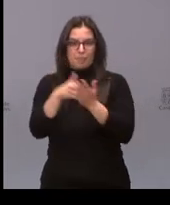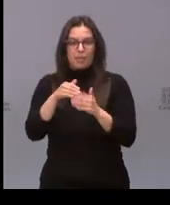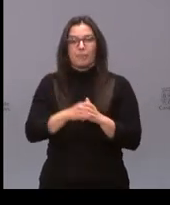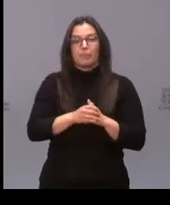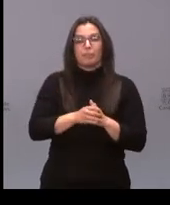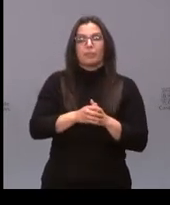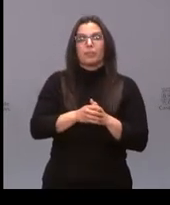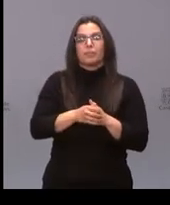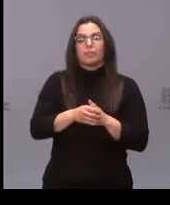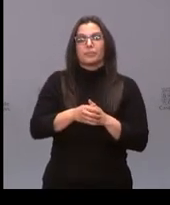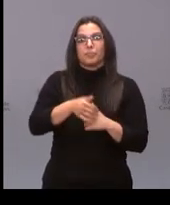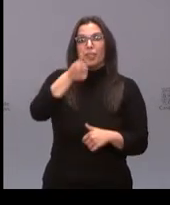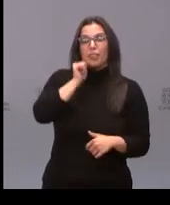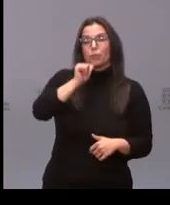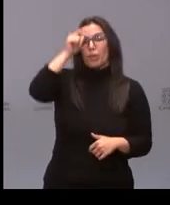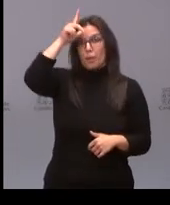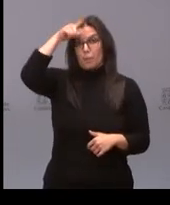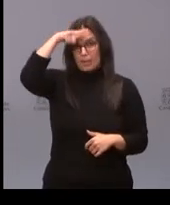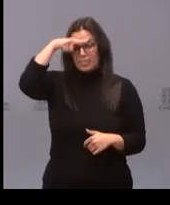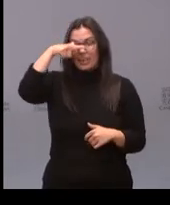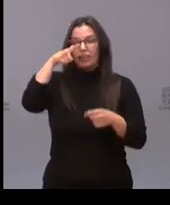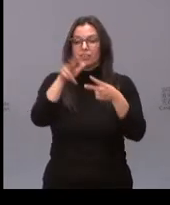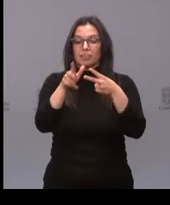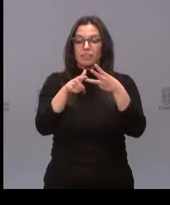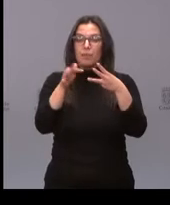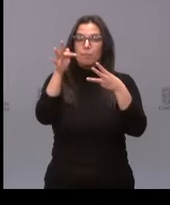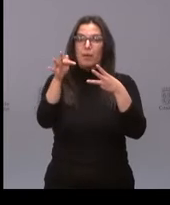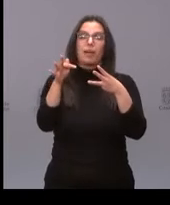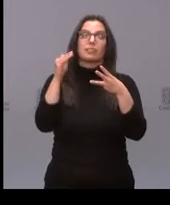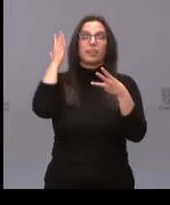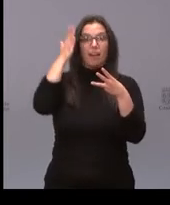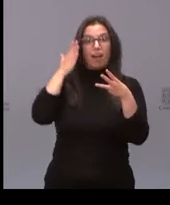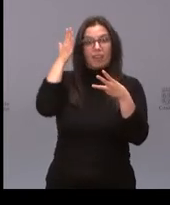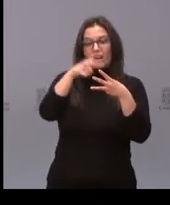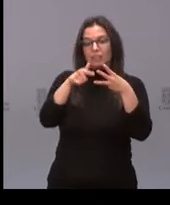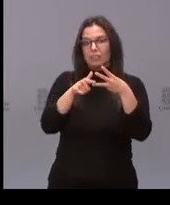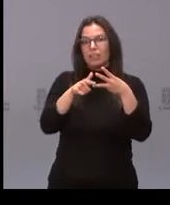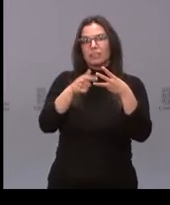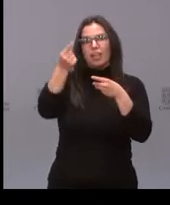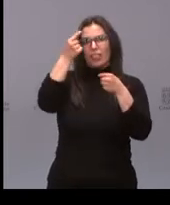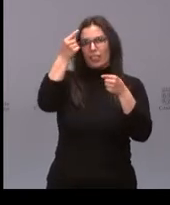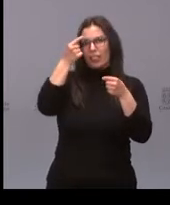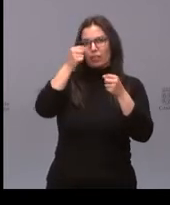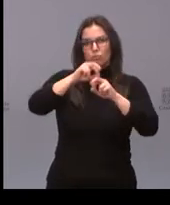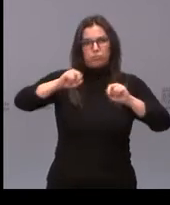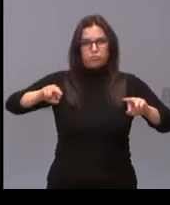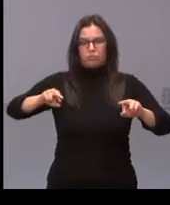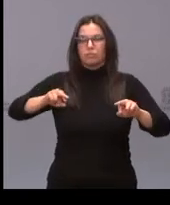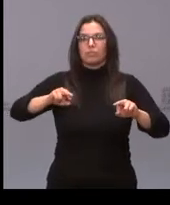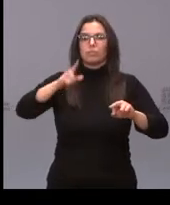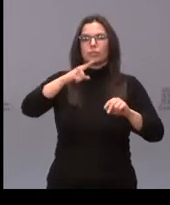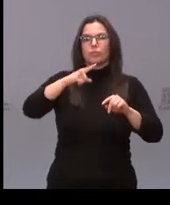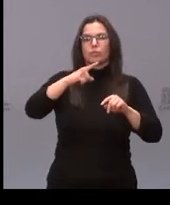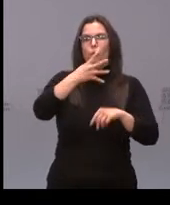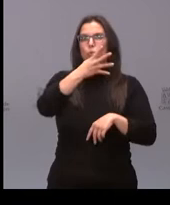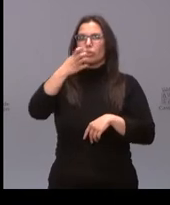autónomas, junto con la comunidad foral de Navarra, encabezan las tasas de contagio con valores por encima de